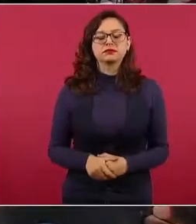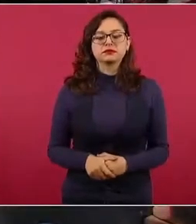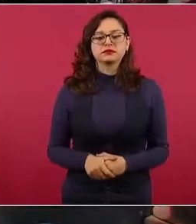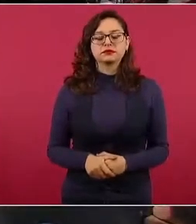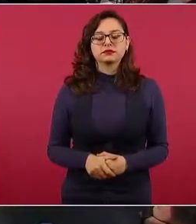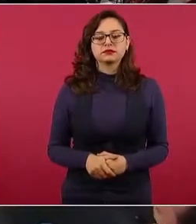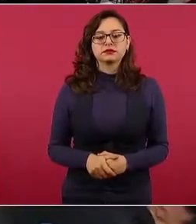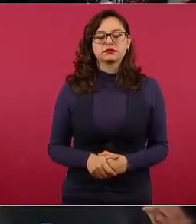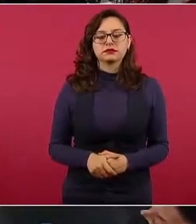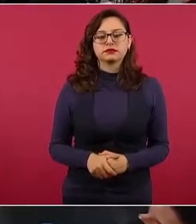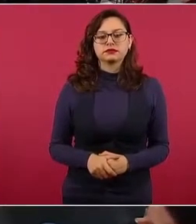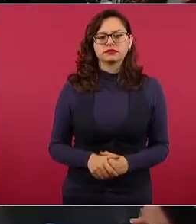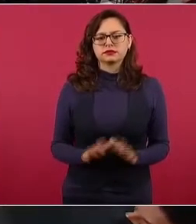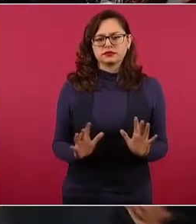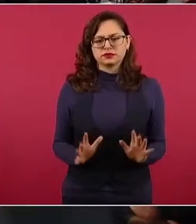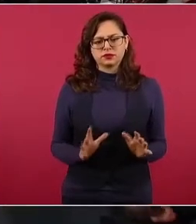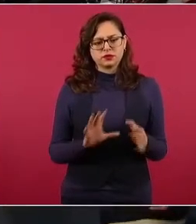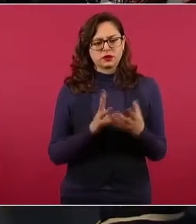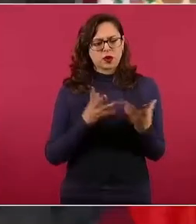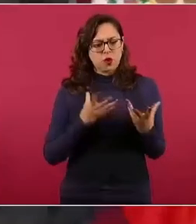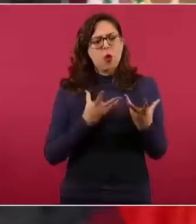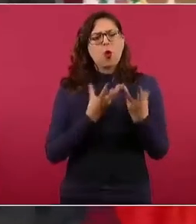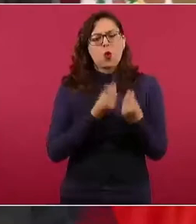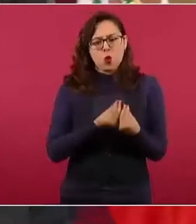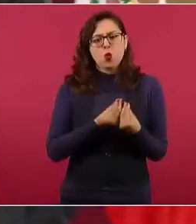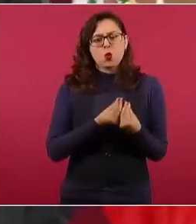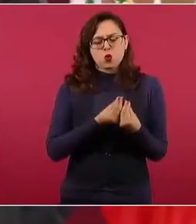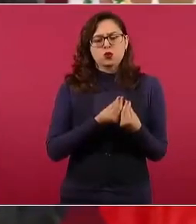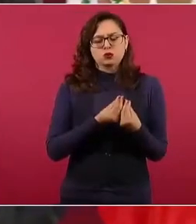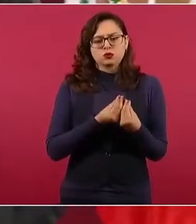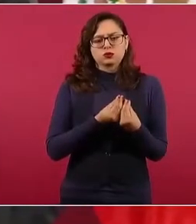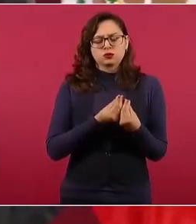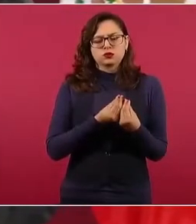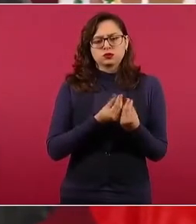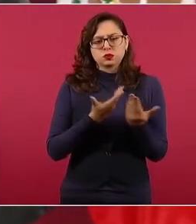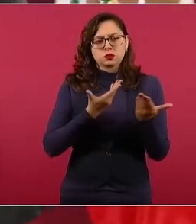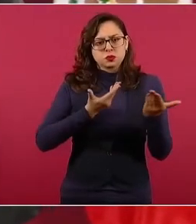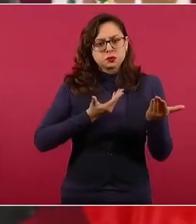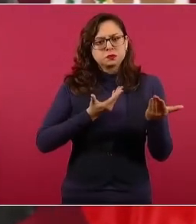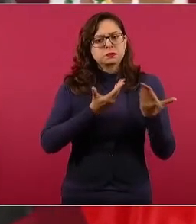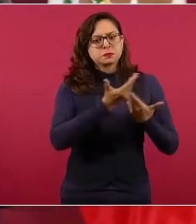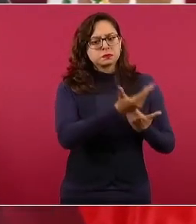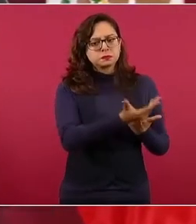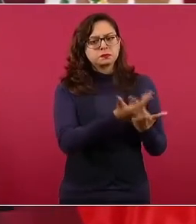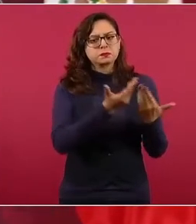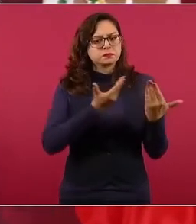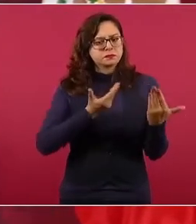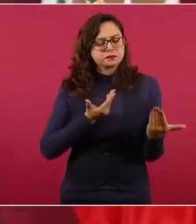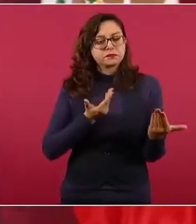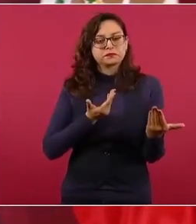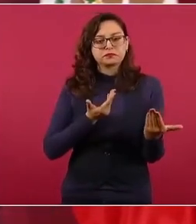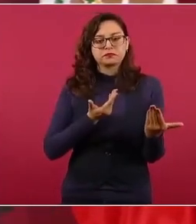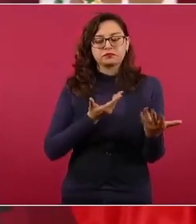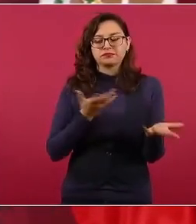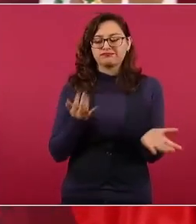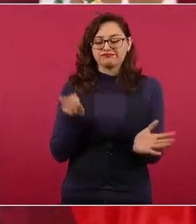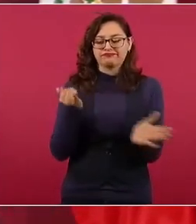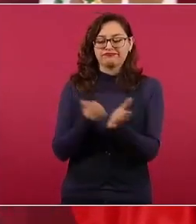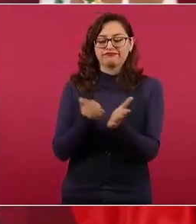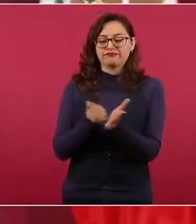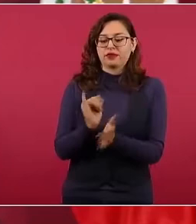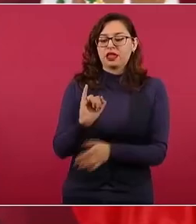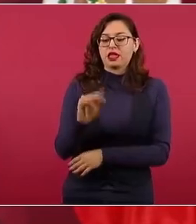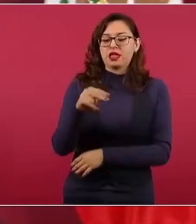de cómo nos complementamos, cómo la inflación tiene